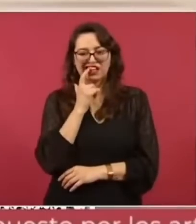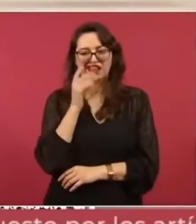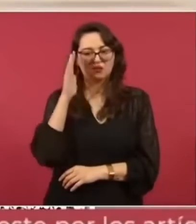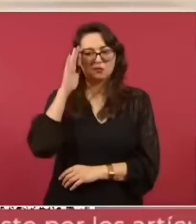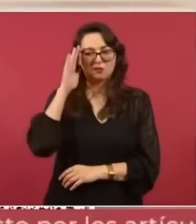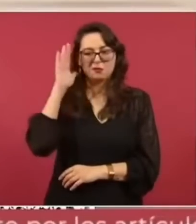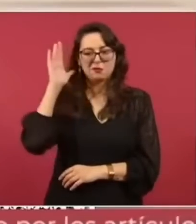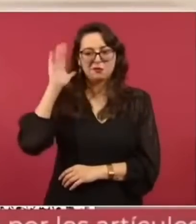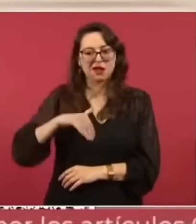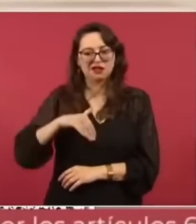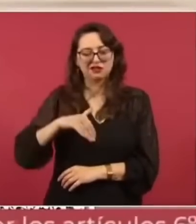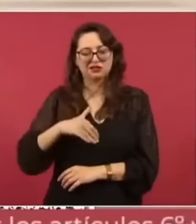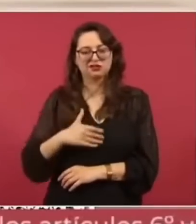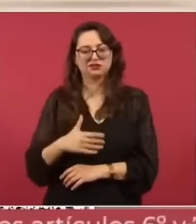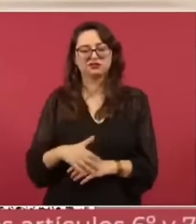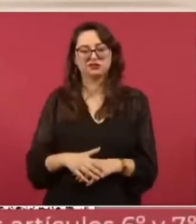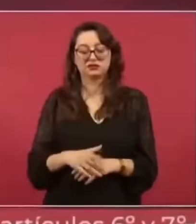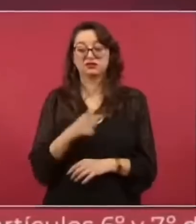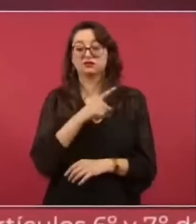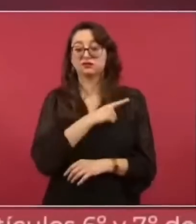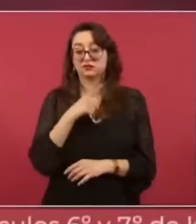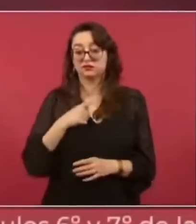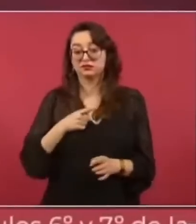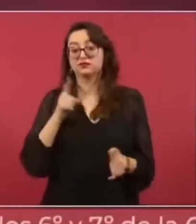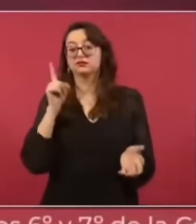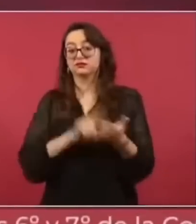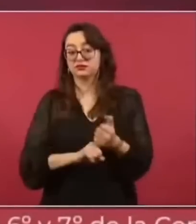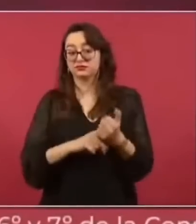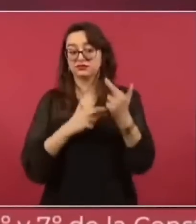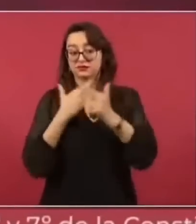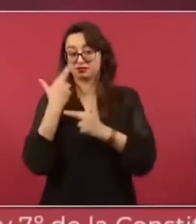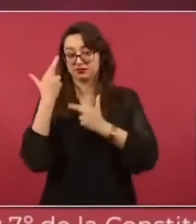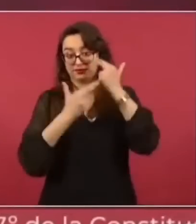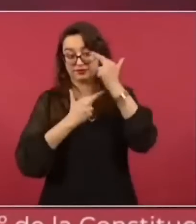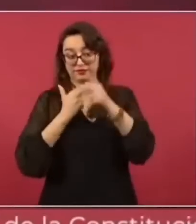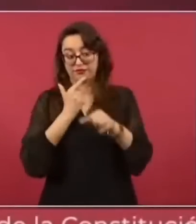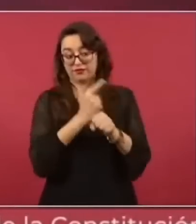que deben de ser revisadas estas agencias